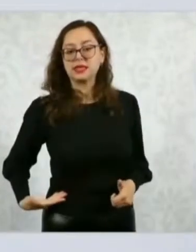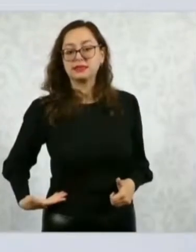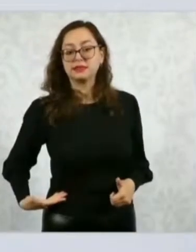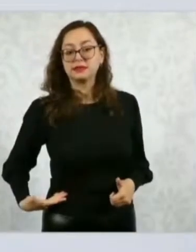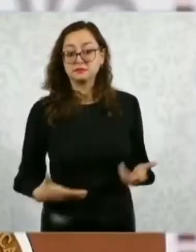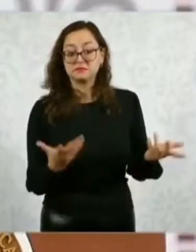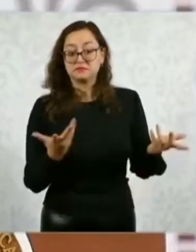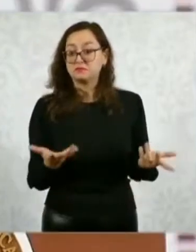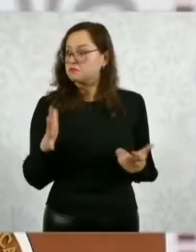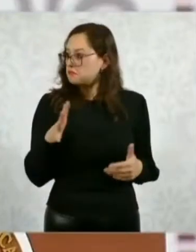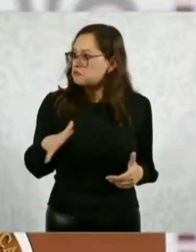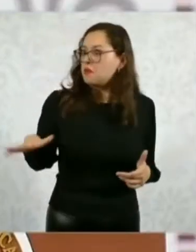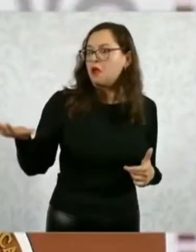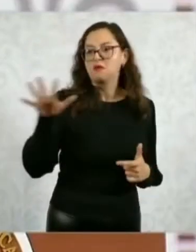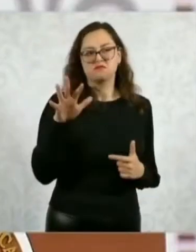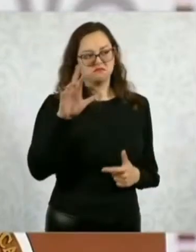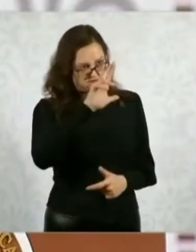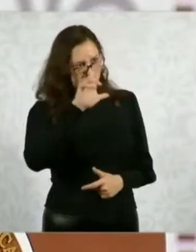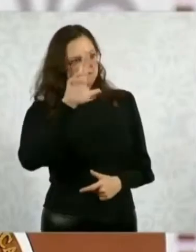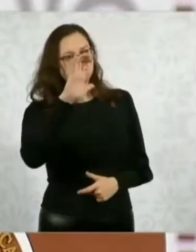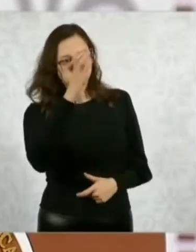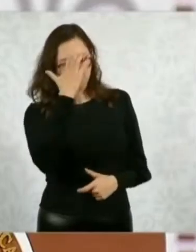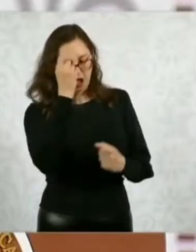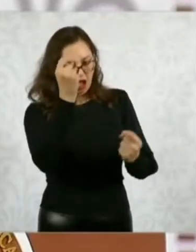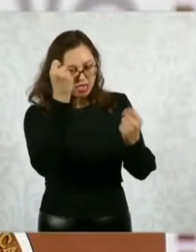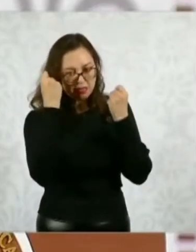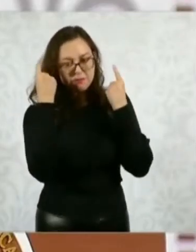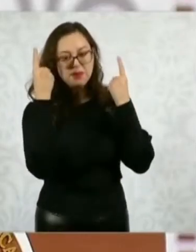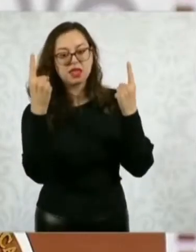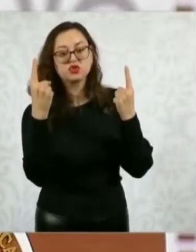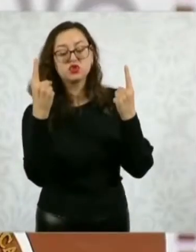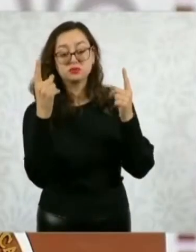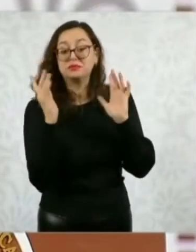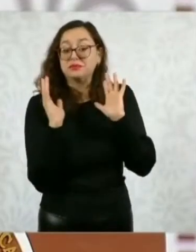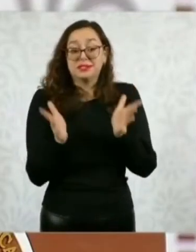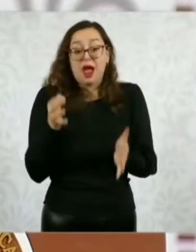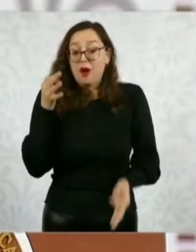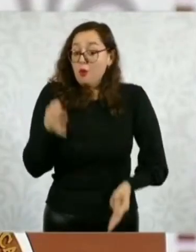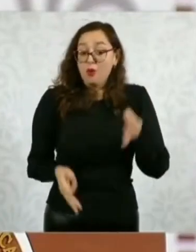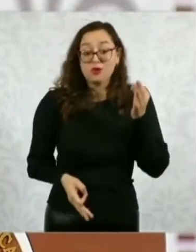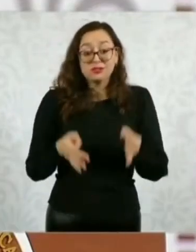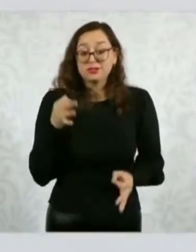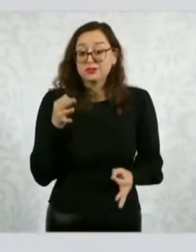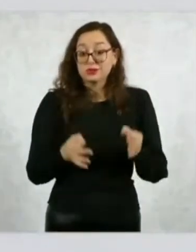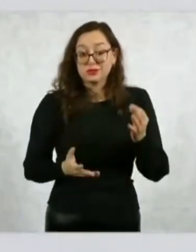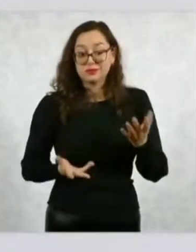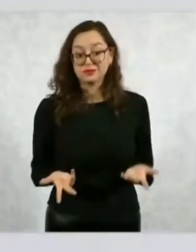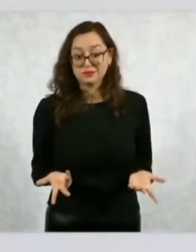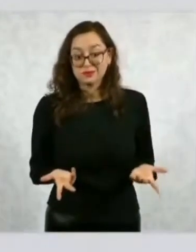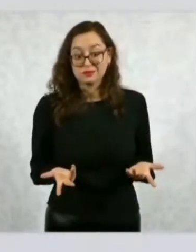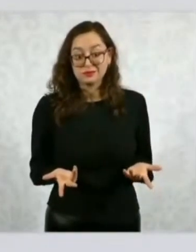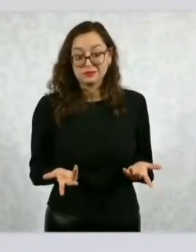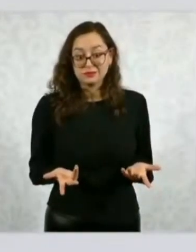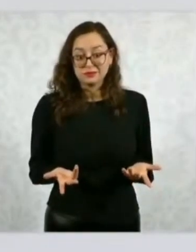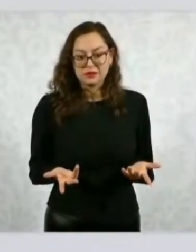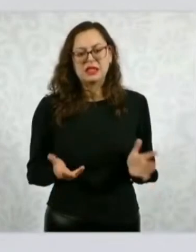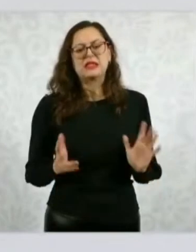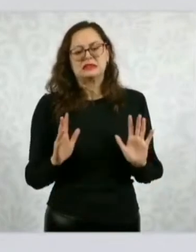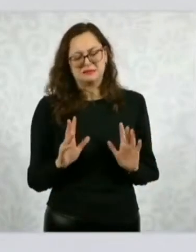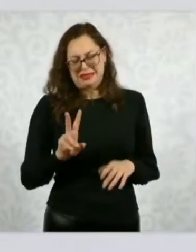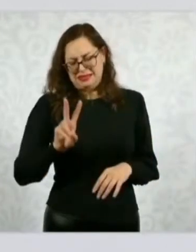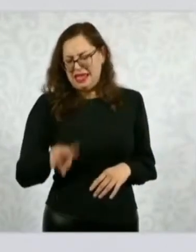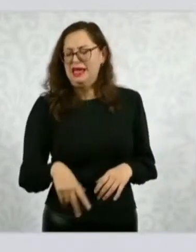reconocimiento. Por supuesto que la histórica lucha de Benito Juárez,